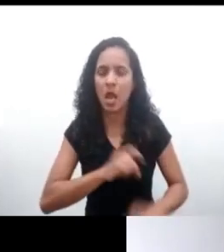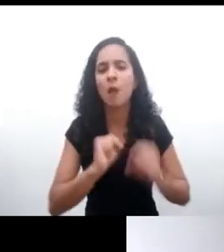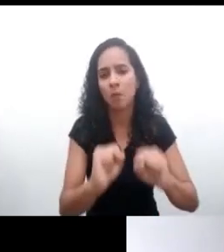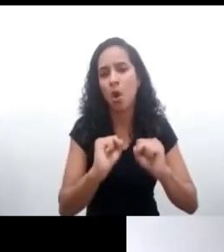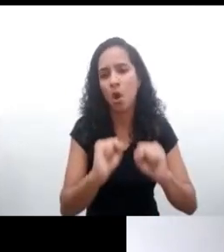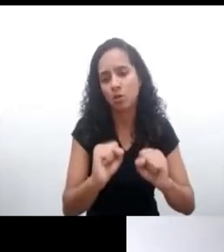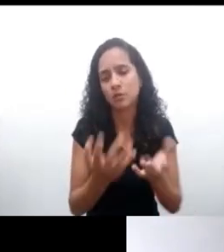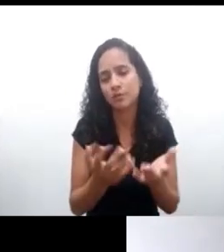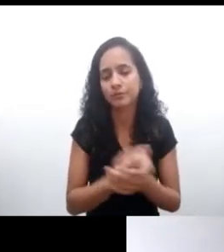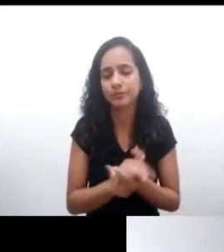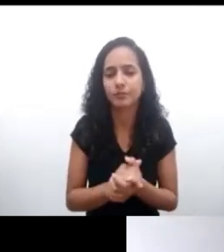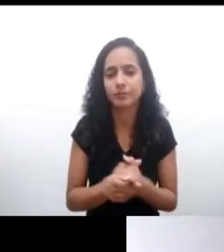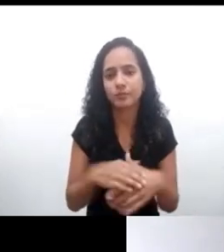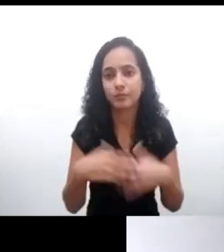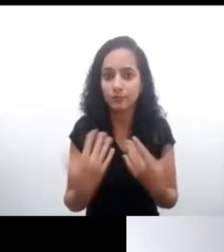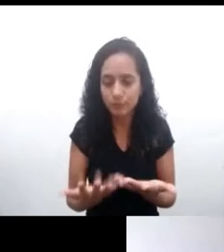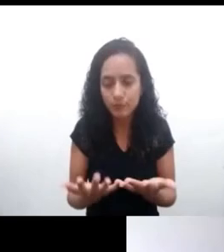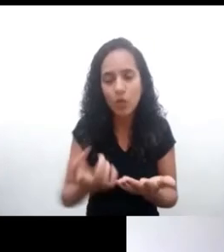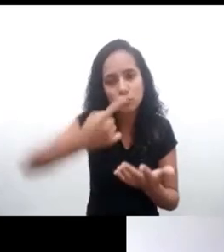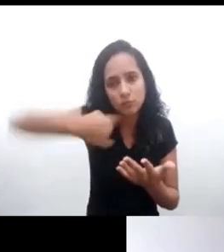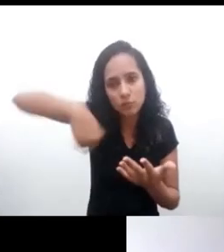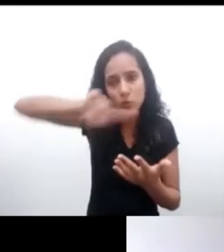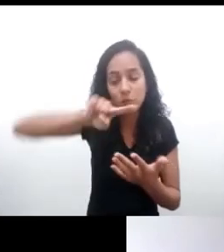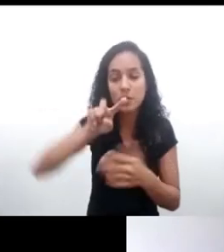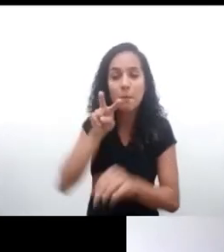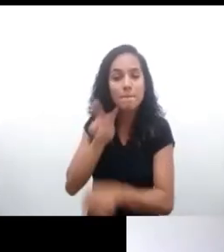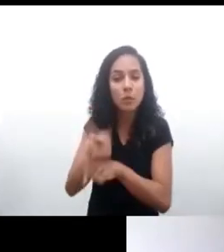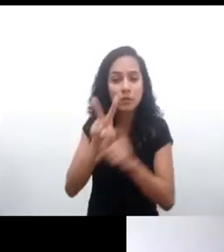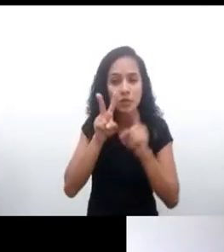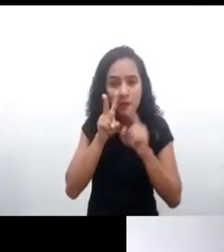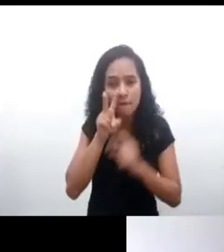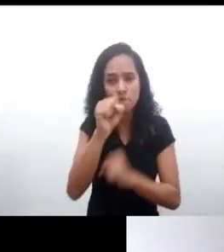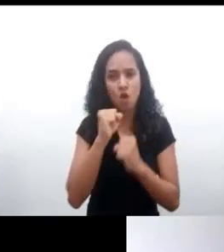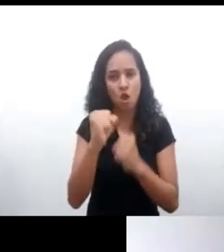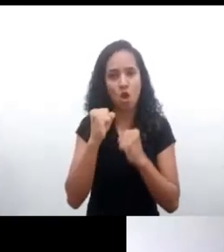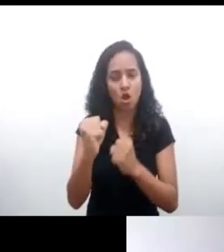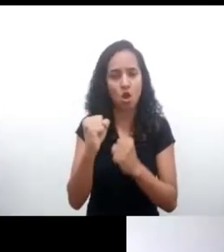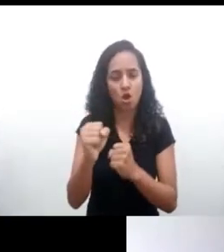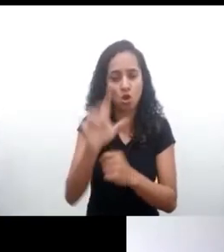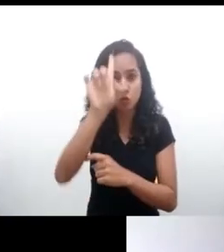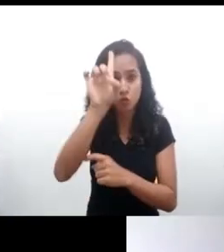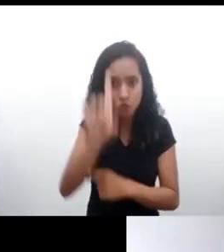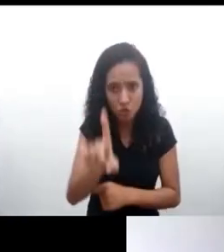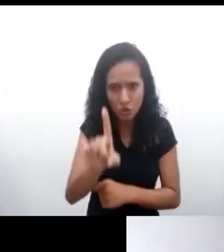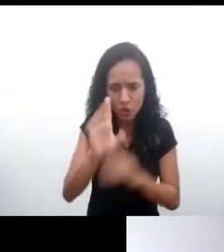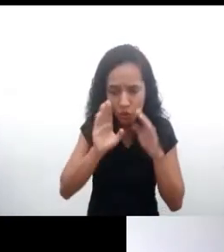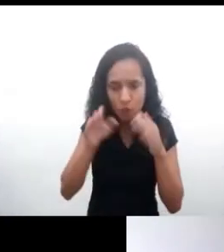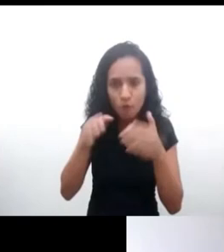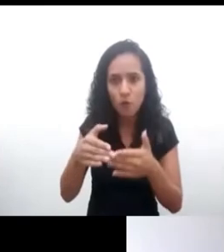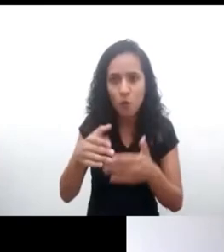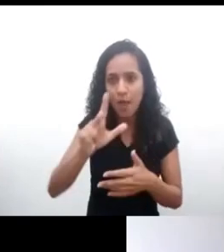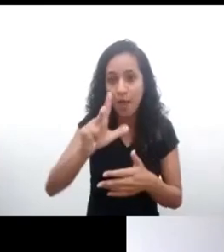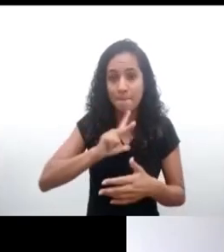Estos aspectos nos conducen a tener un deber de protección muy fuerte, que es el resultado de este derecho